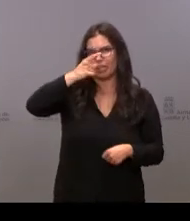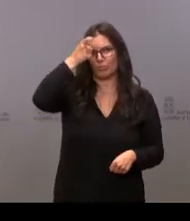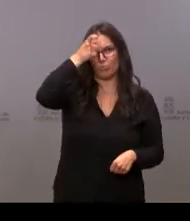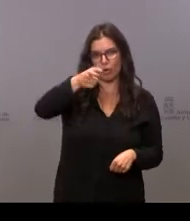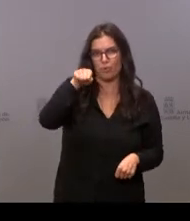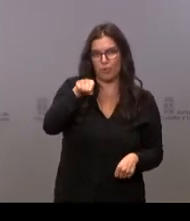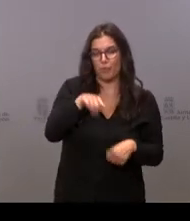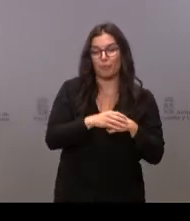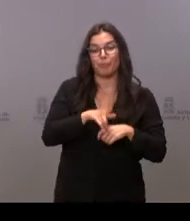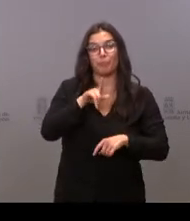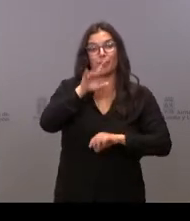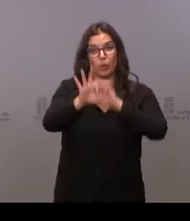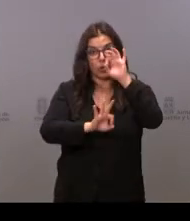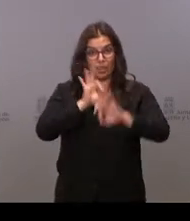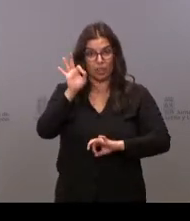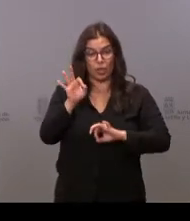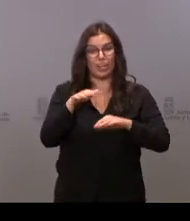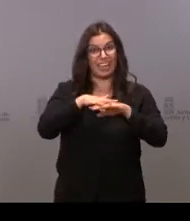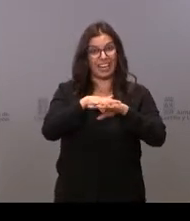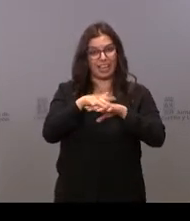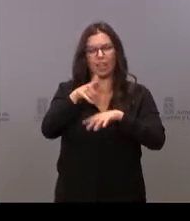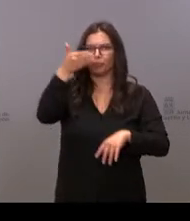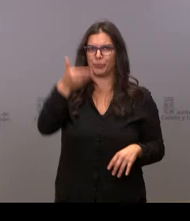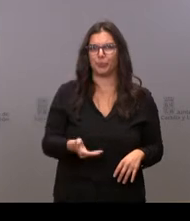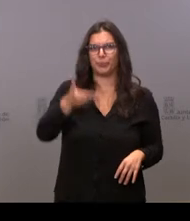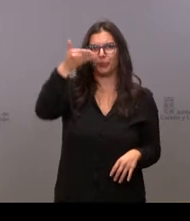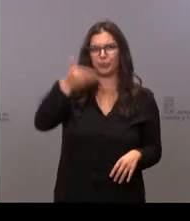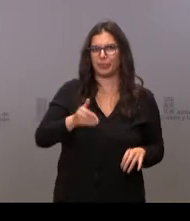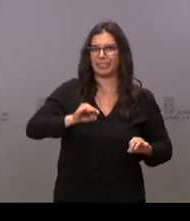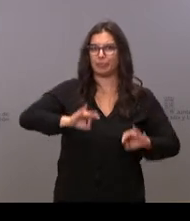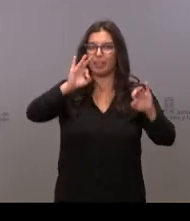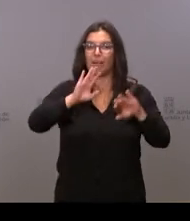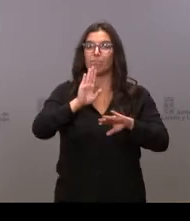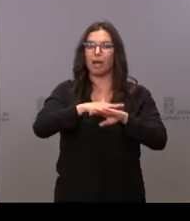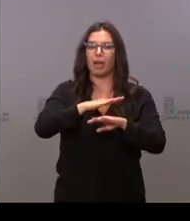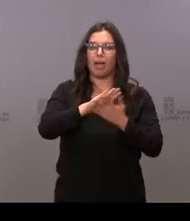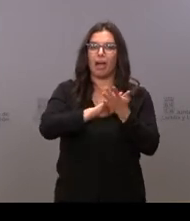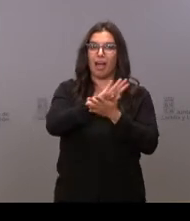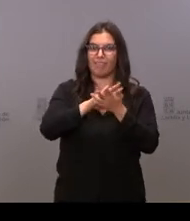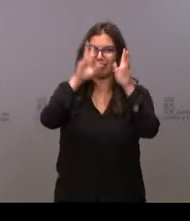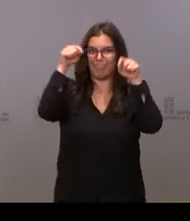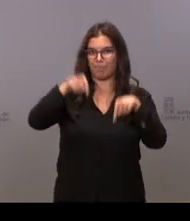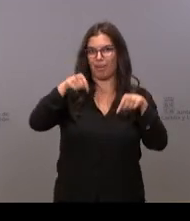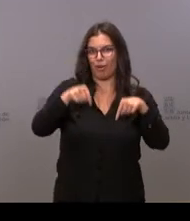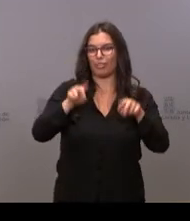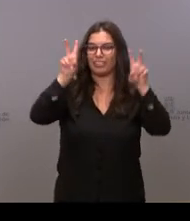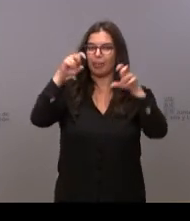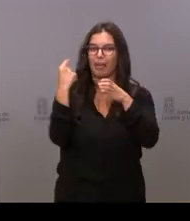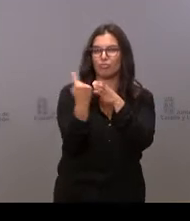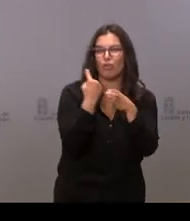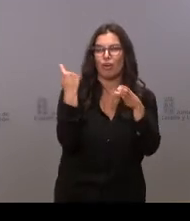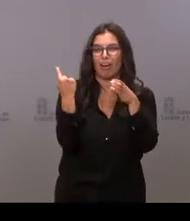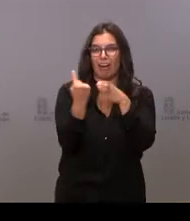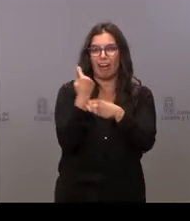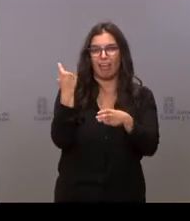Es una organización que tiene una especial relevancia a la hora de abordar el tema que nos ocupa aquí, el tema de la soledad no